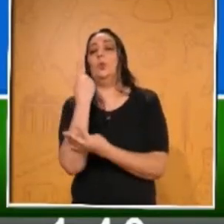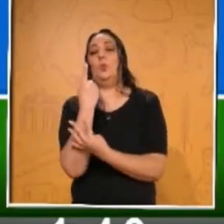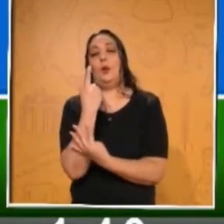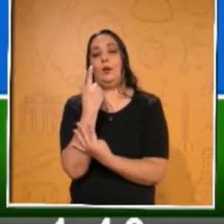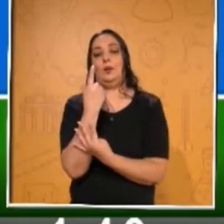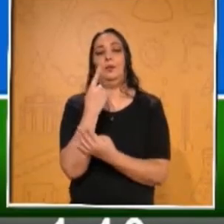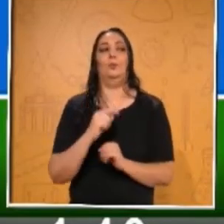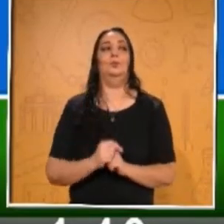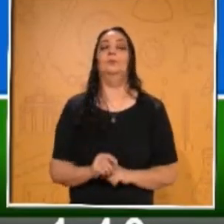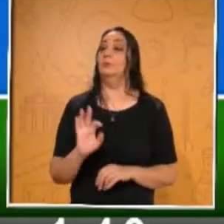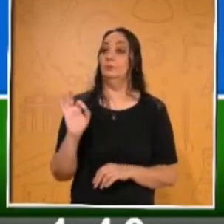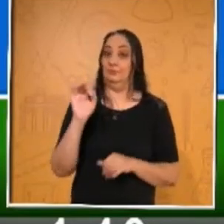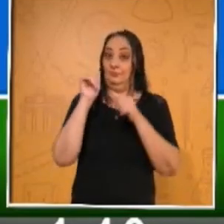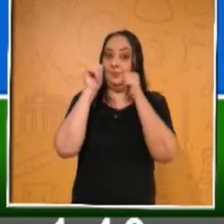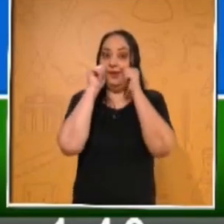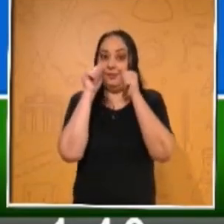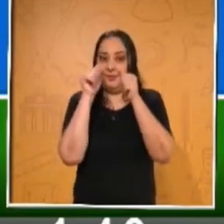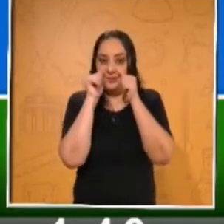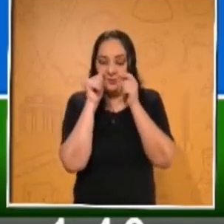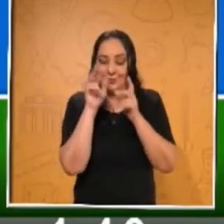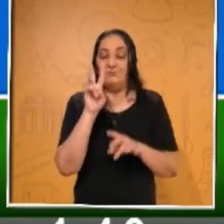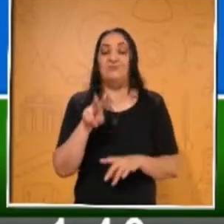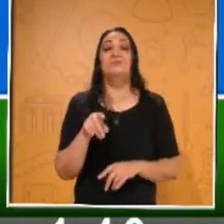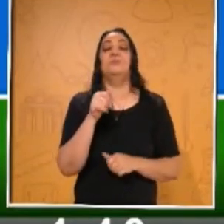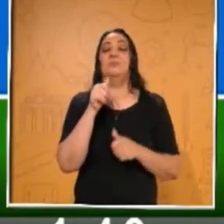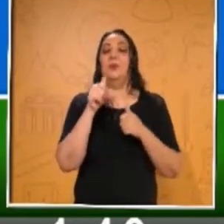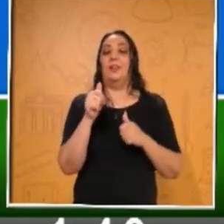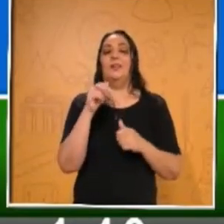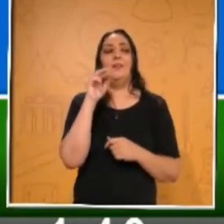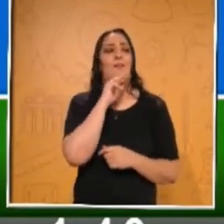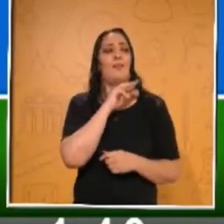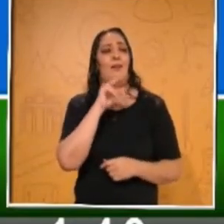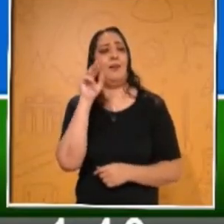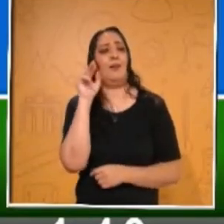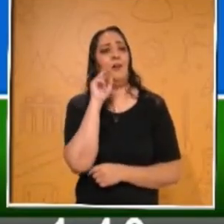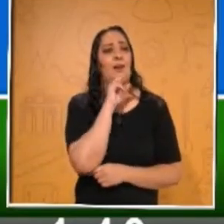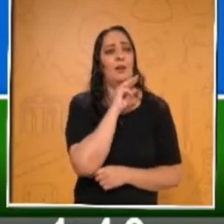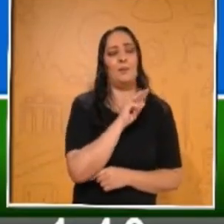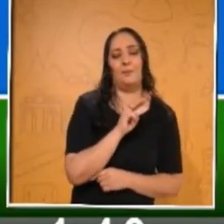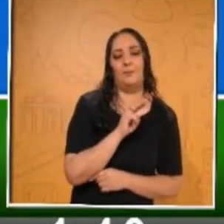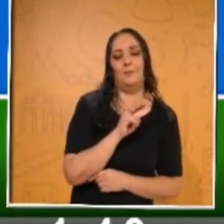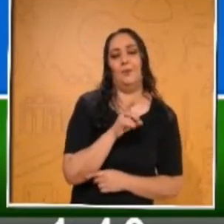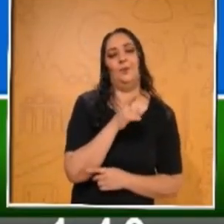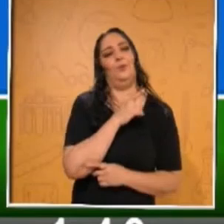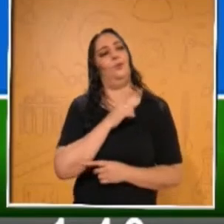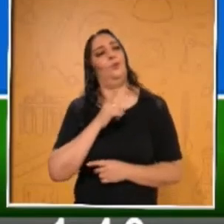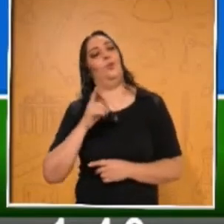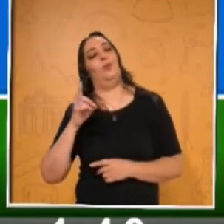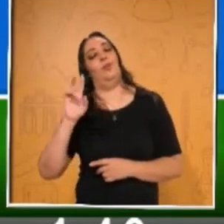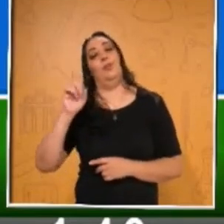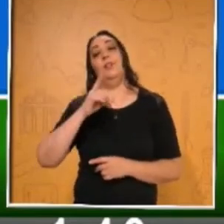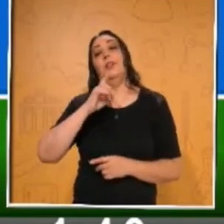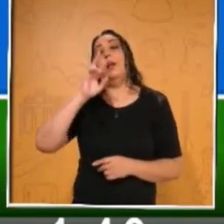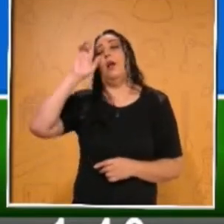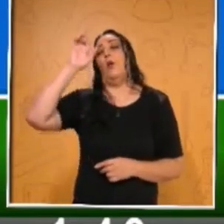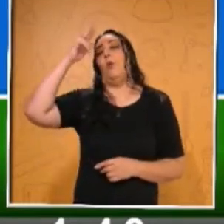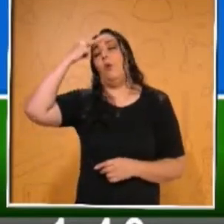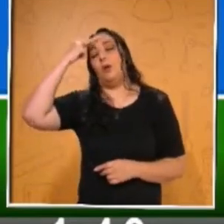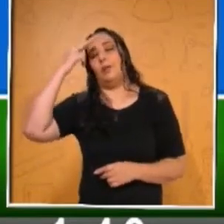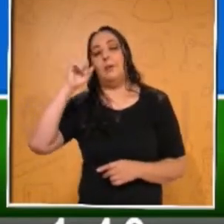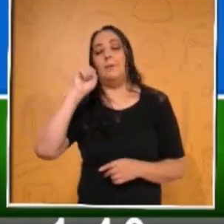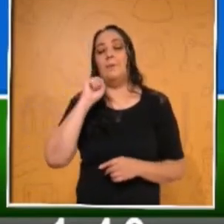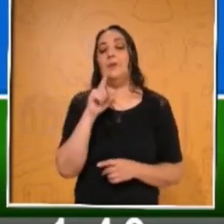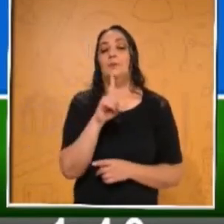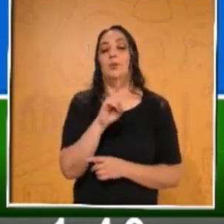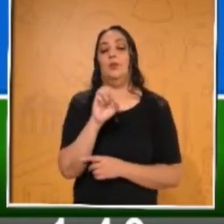Muy bien. Si pusieron atención... Sí, están contestando el Sí, creo que es rápido. Acuérdense que son denominadores iguales. Más